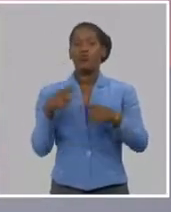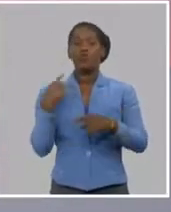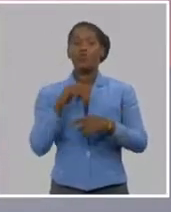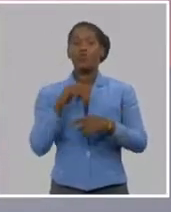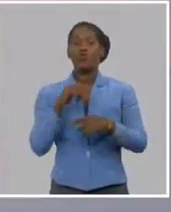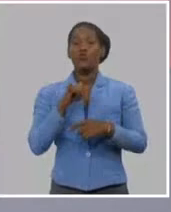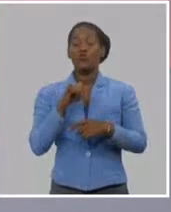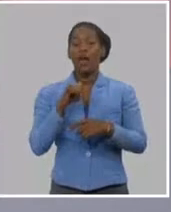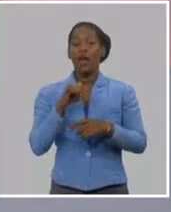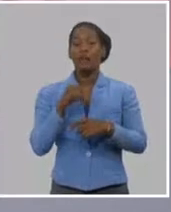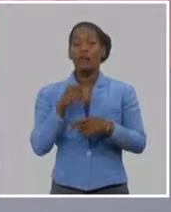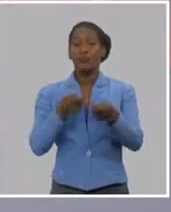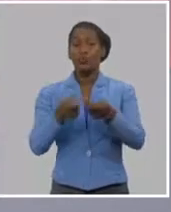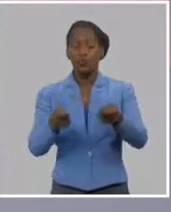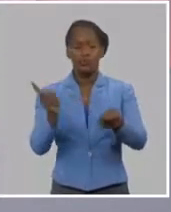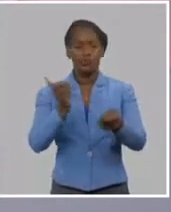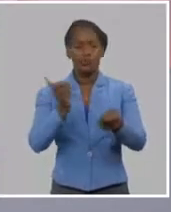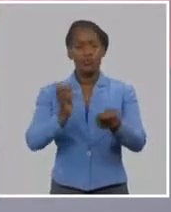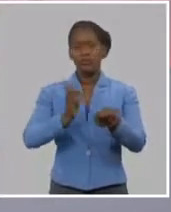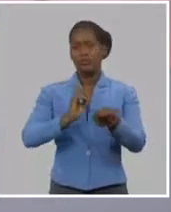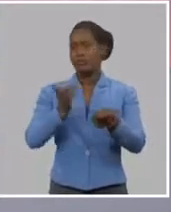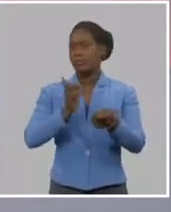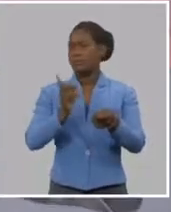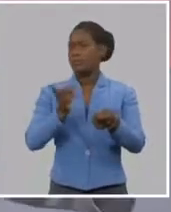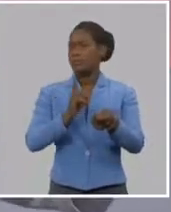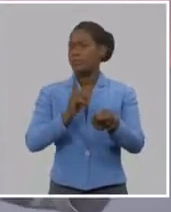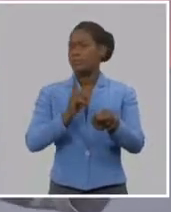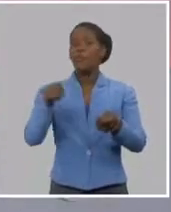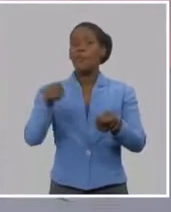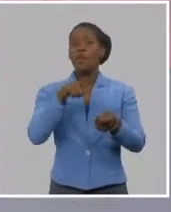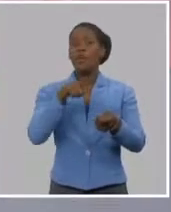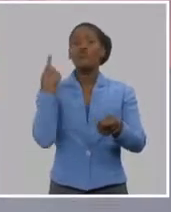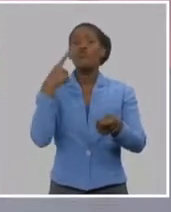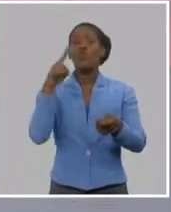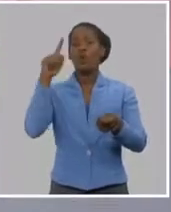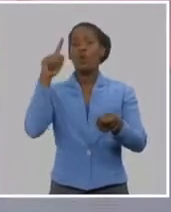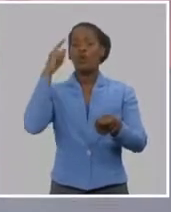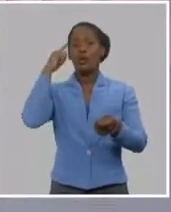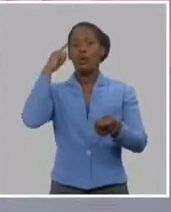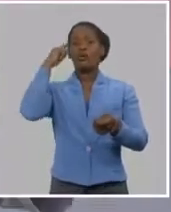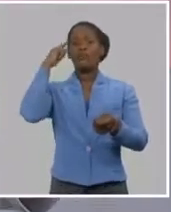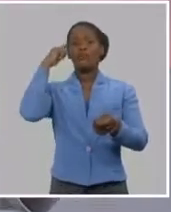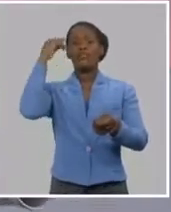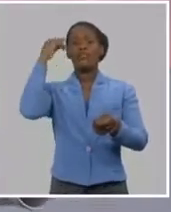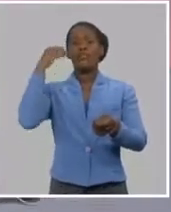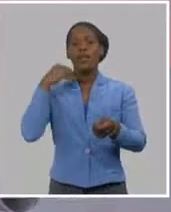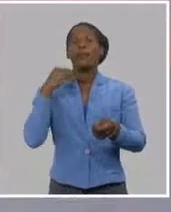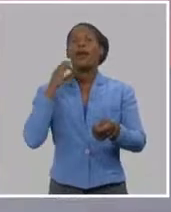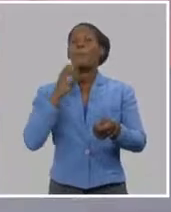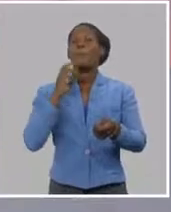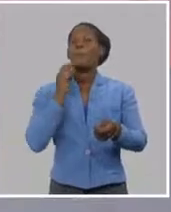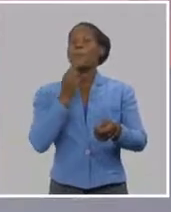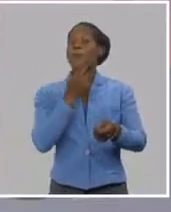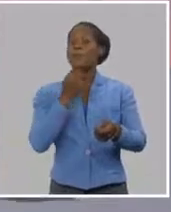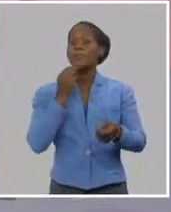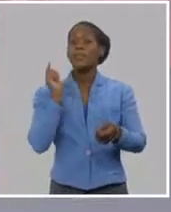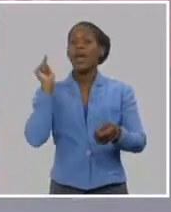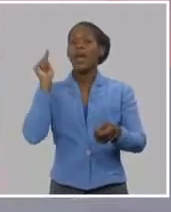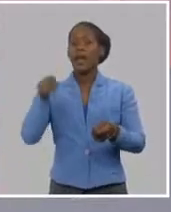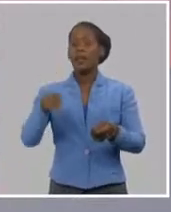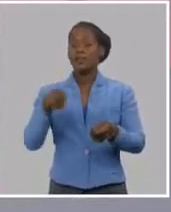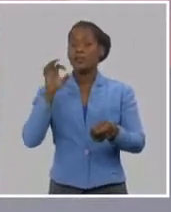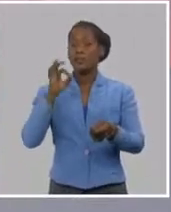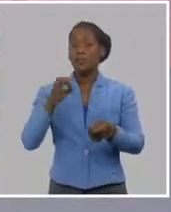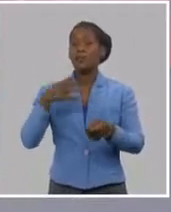sino que los jóvenes viven, como otras generaciones de cubanos, en un país creado por José Martí, donde la ética martiana